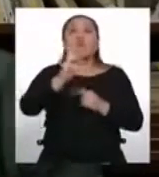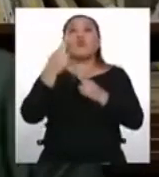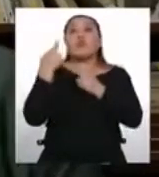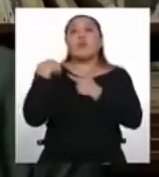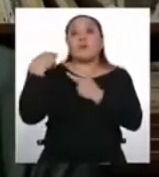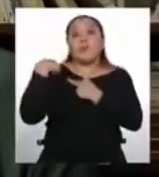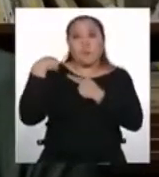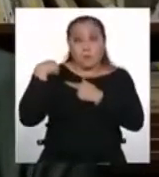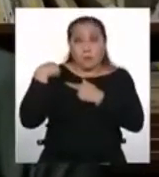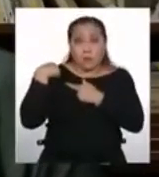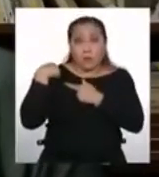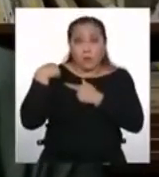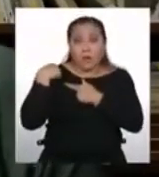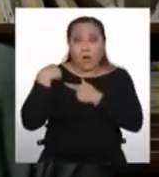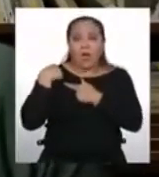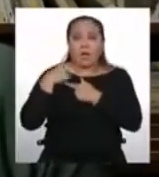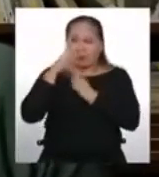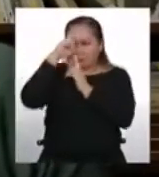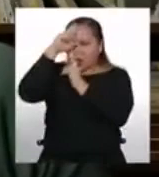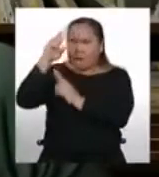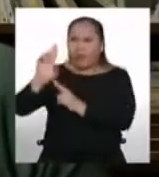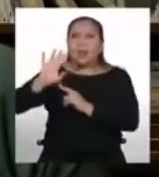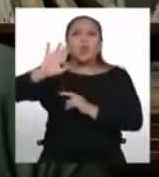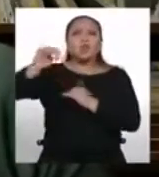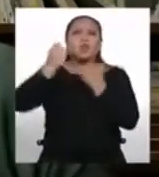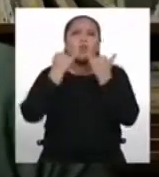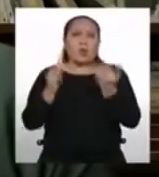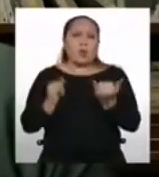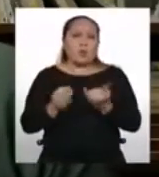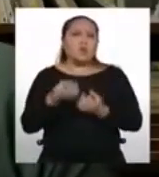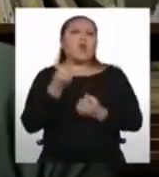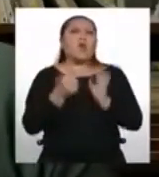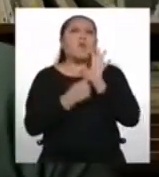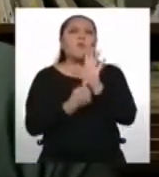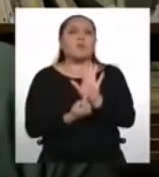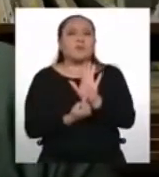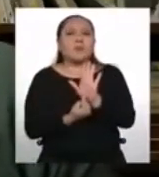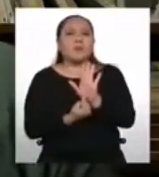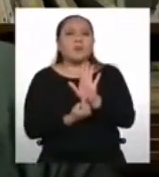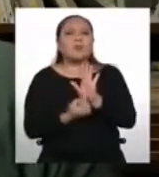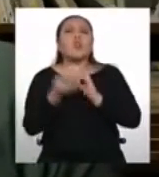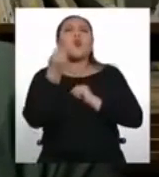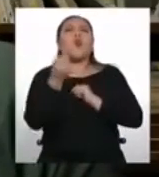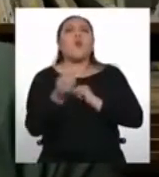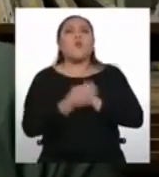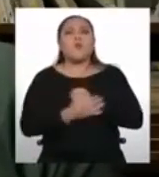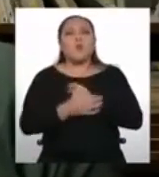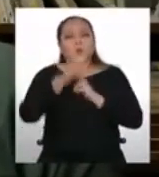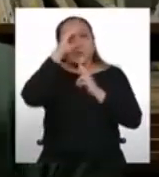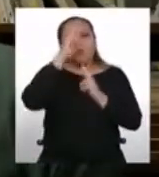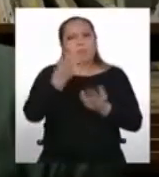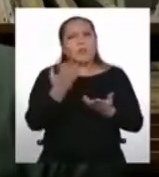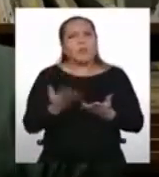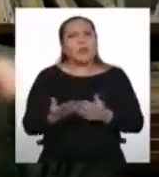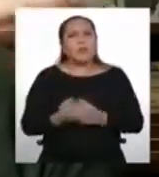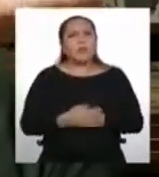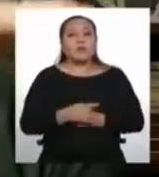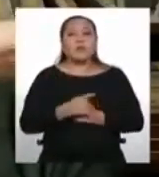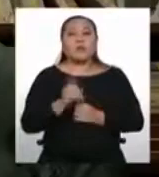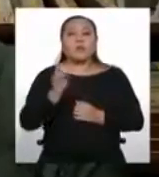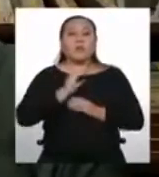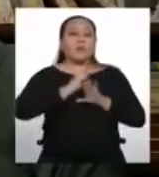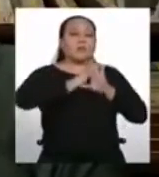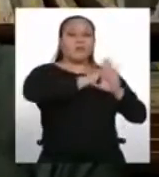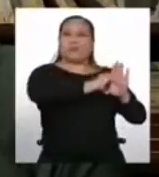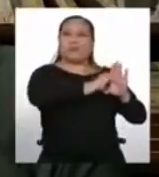eso. ¿Y cómo lo manifestamos? ¿Cómo lo manifestamos? ¿Cómo cumplimos ese deber? Rechazando